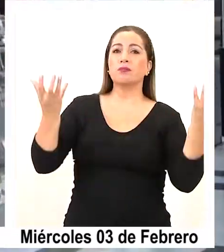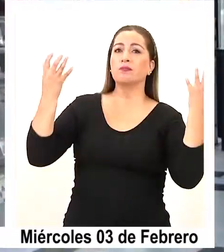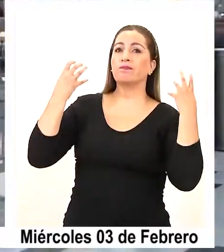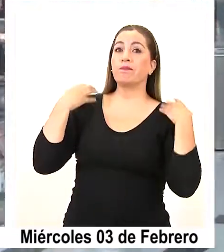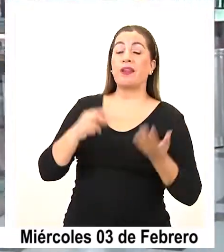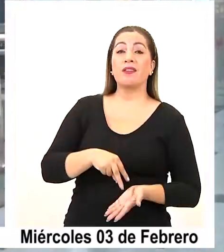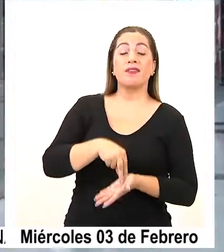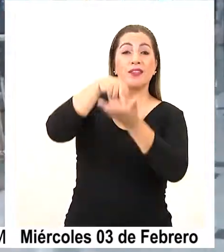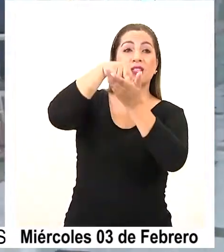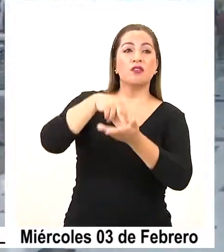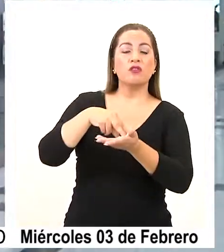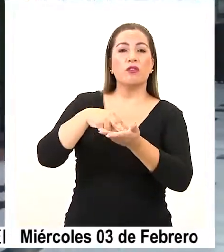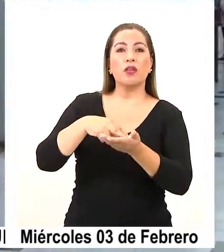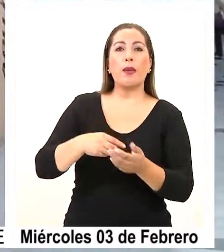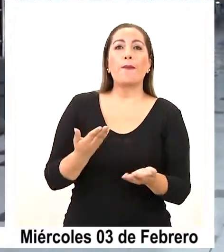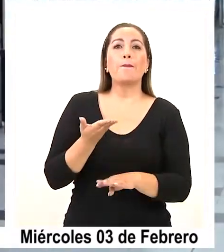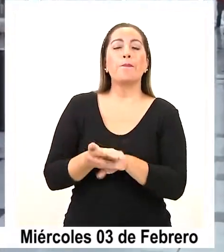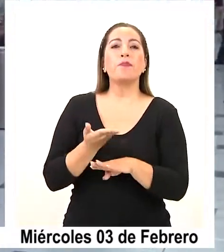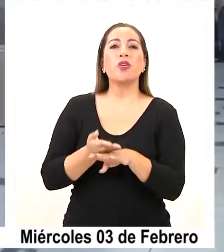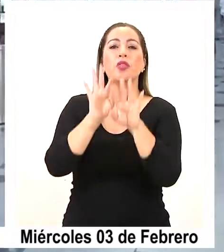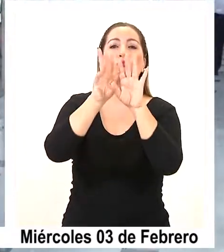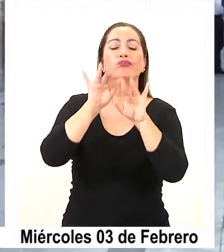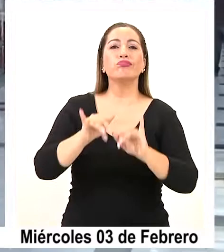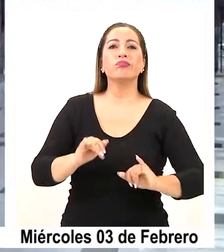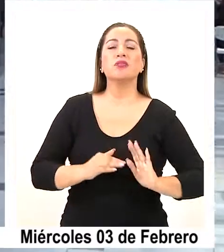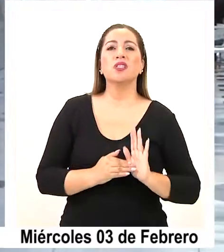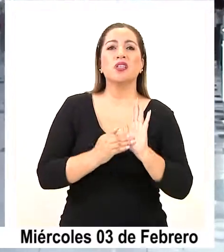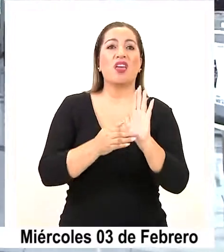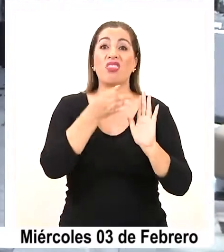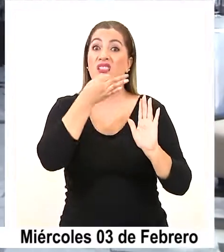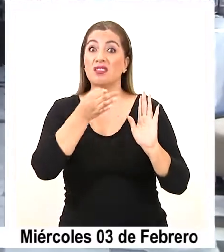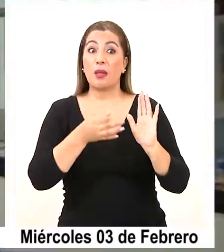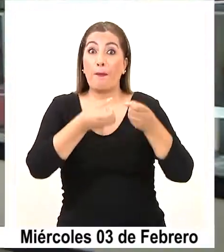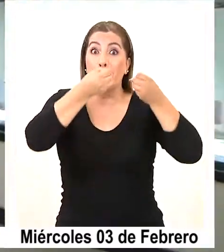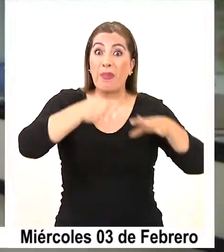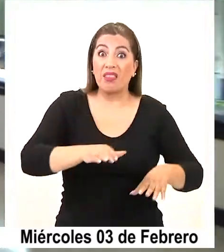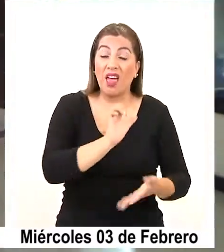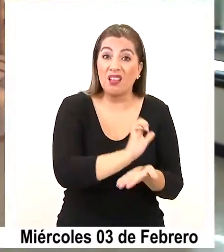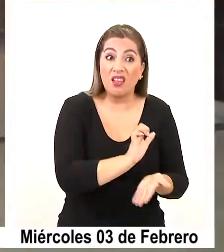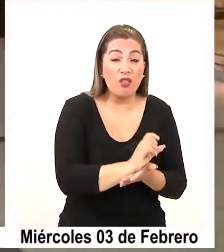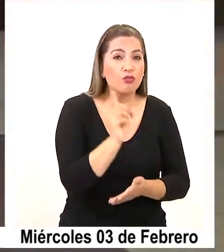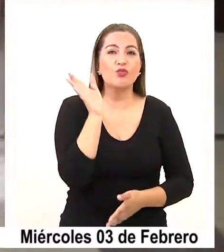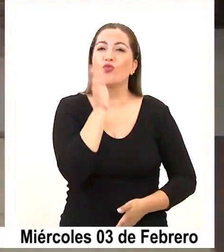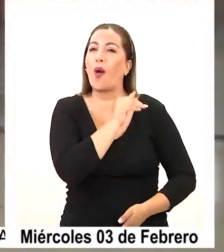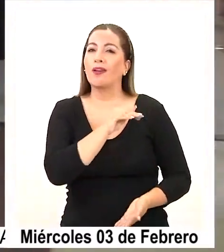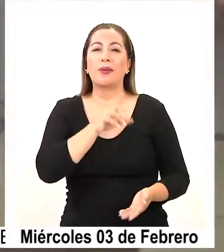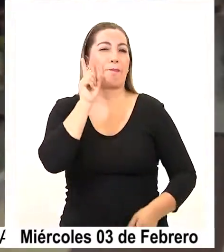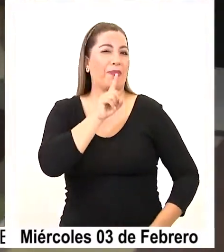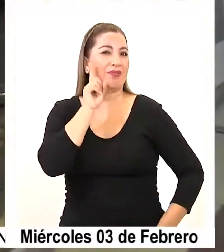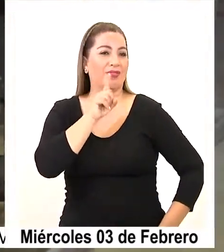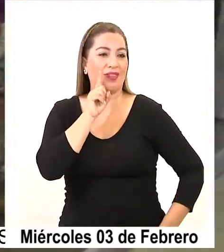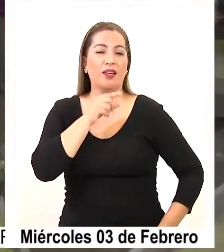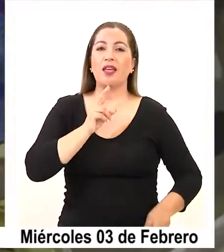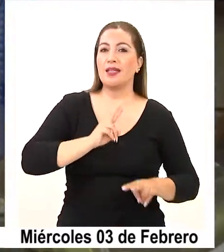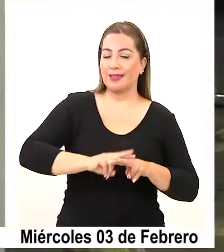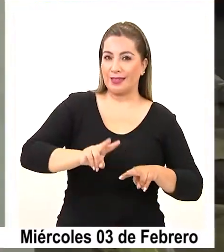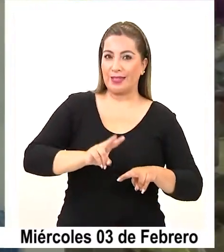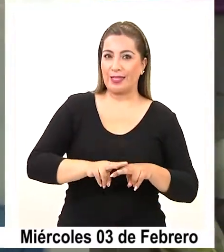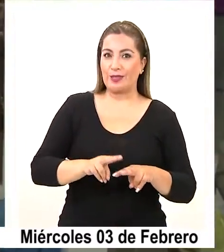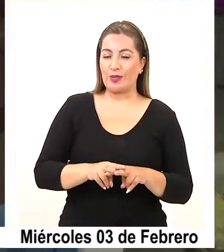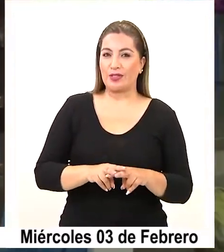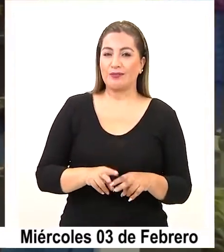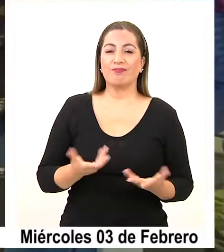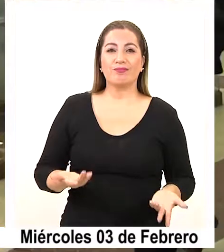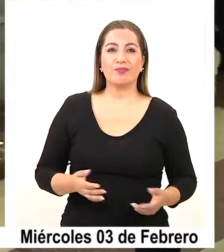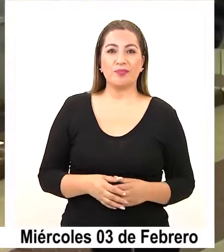SOFRI ordenó un informe que desmiente las supuestas pérdidas para el Estado que conlleva este régimen de